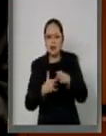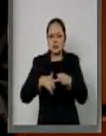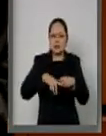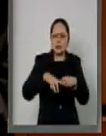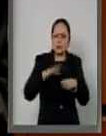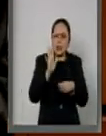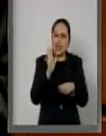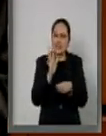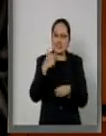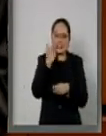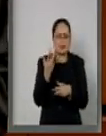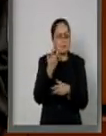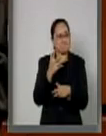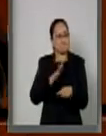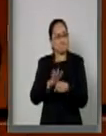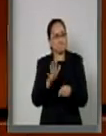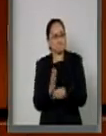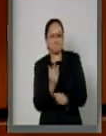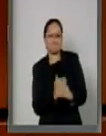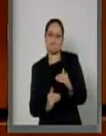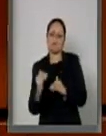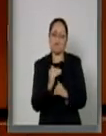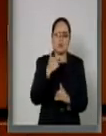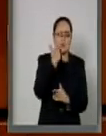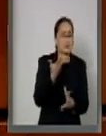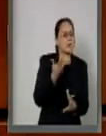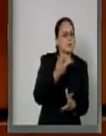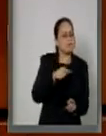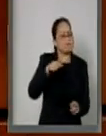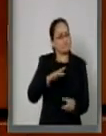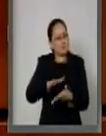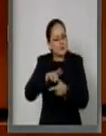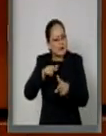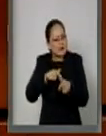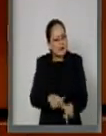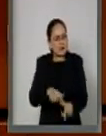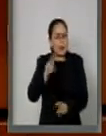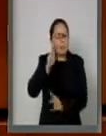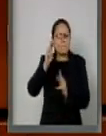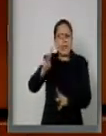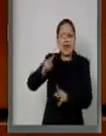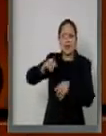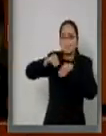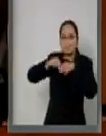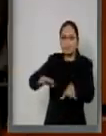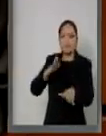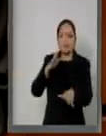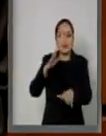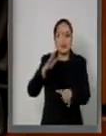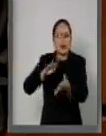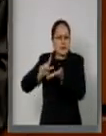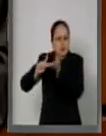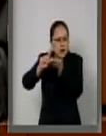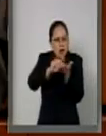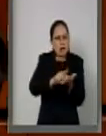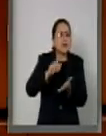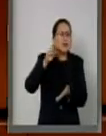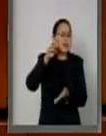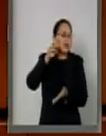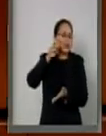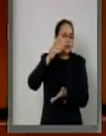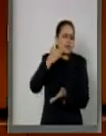montarse en la tragedia del jodido. Que vean las redes sociales, que vean los testimonios,